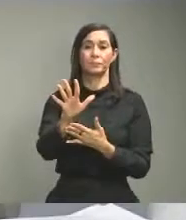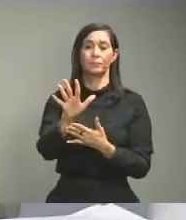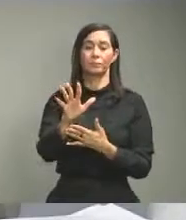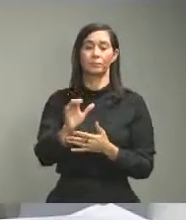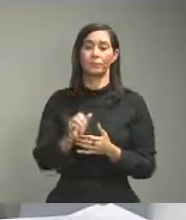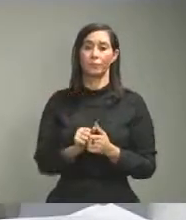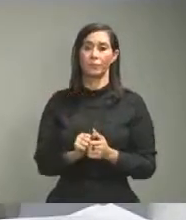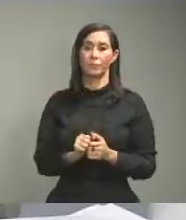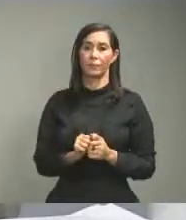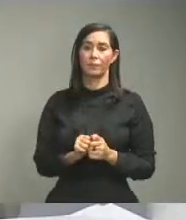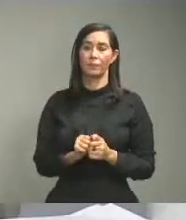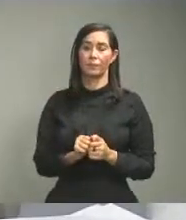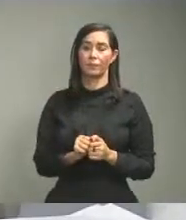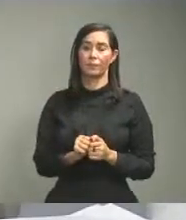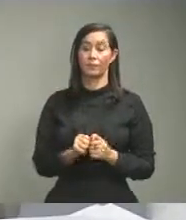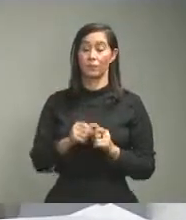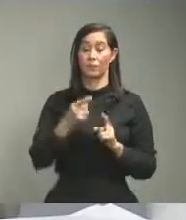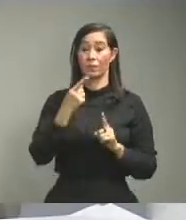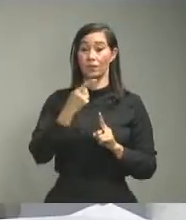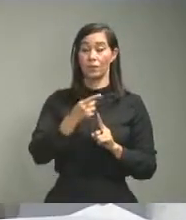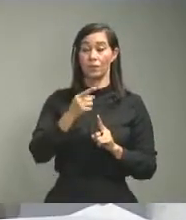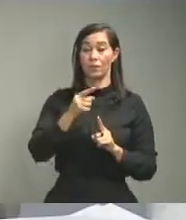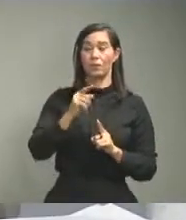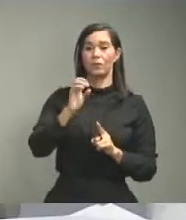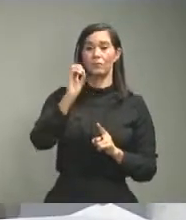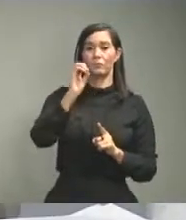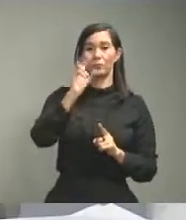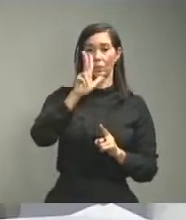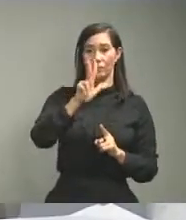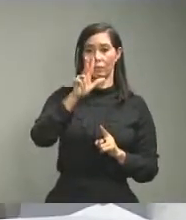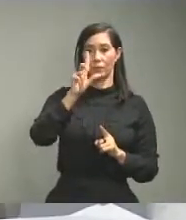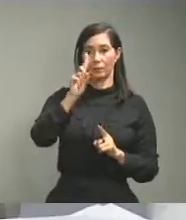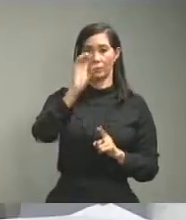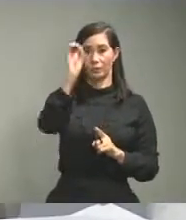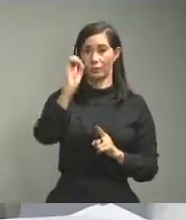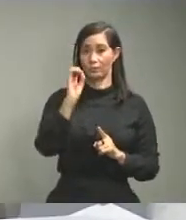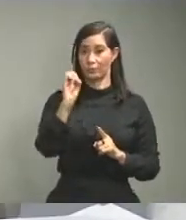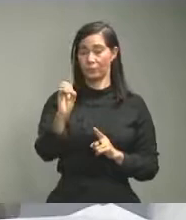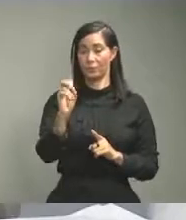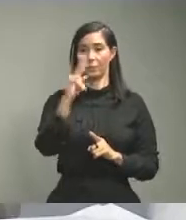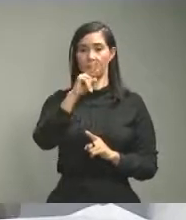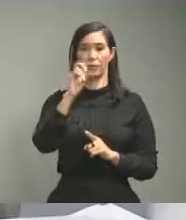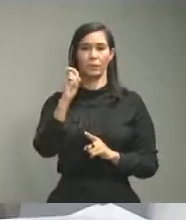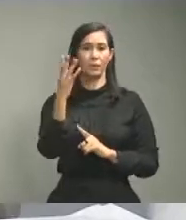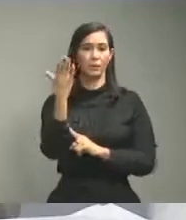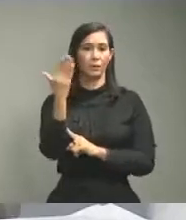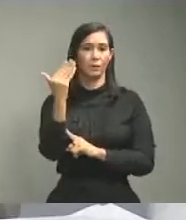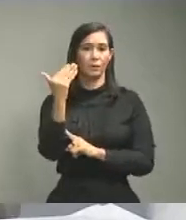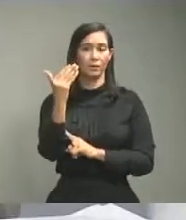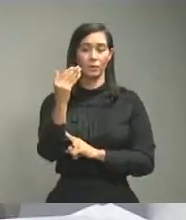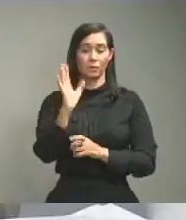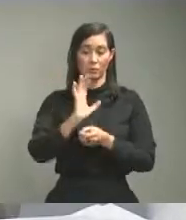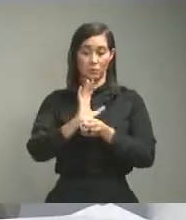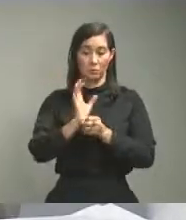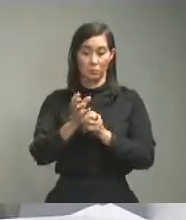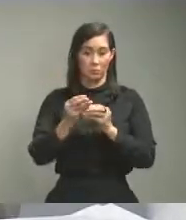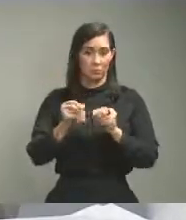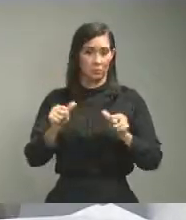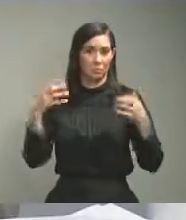una positividad de 31% 215 recuperados